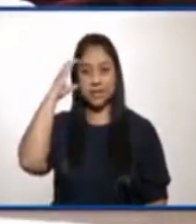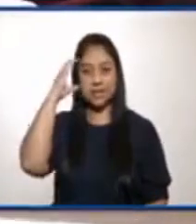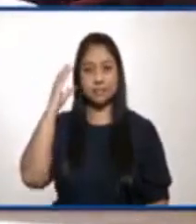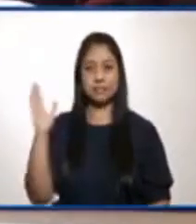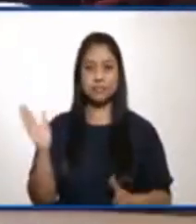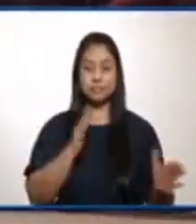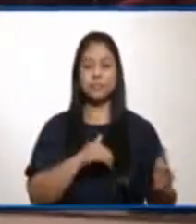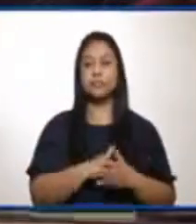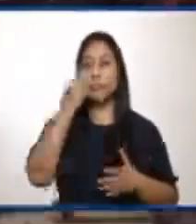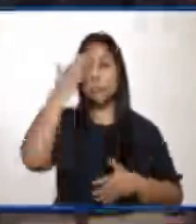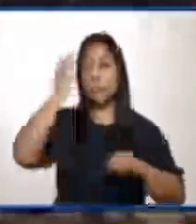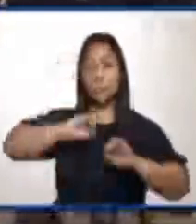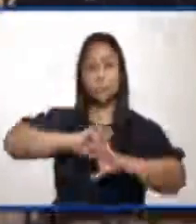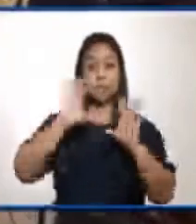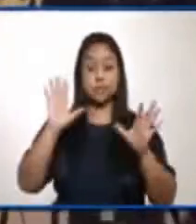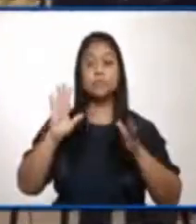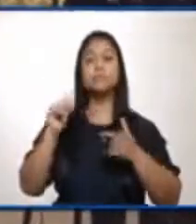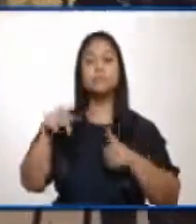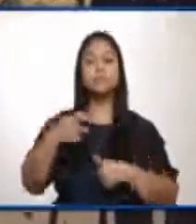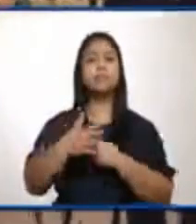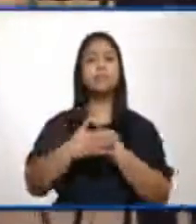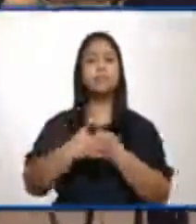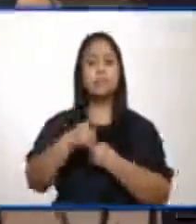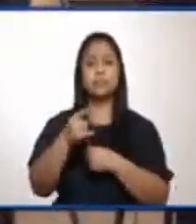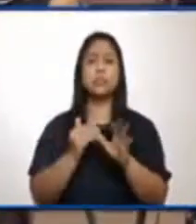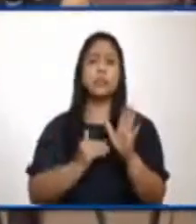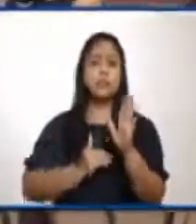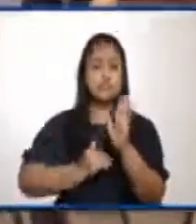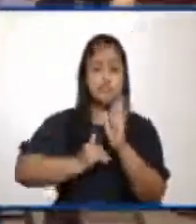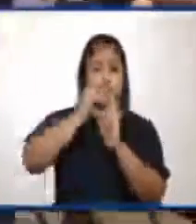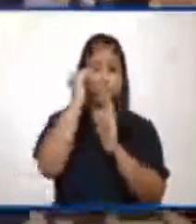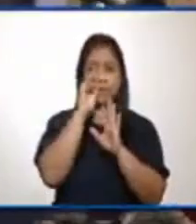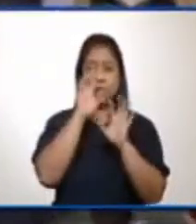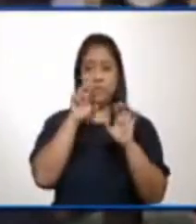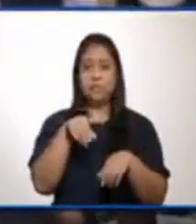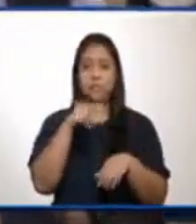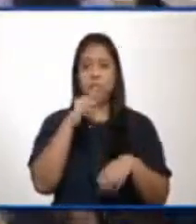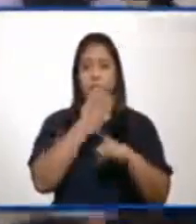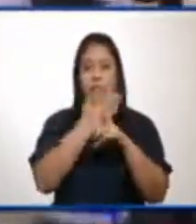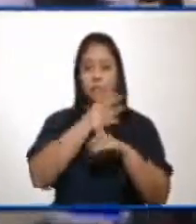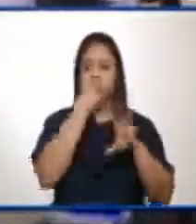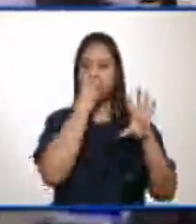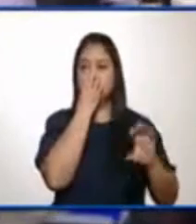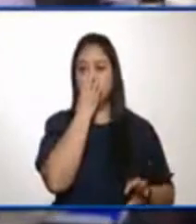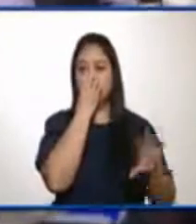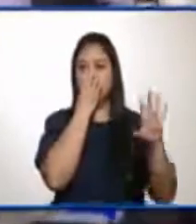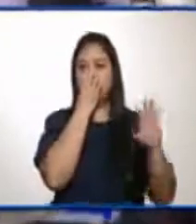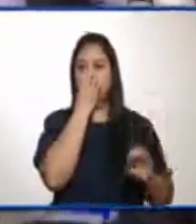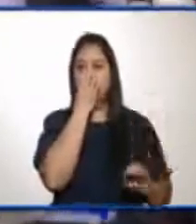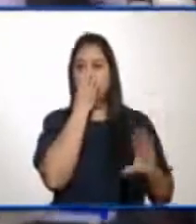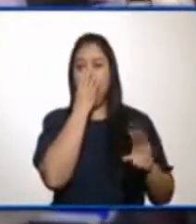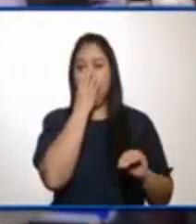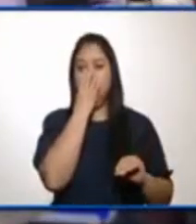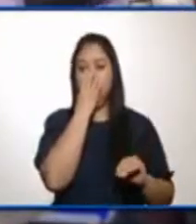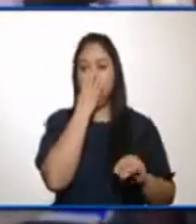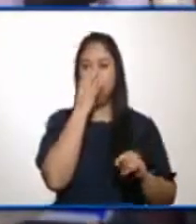Buenos días, ministra. Quisiera saber si se ha reportado un incremento de personas con problemas respiratorios justamente en el área del sur